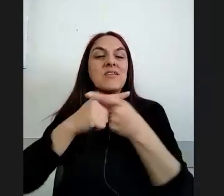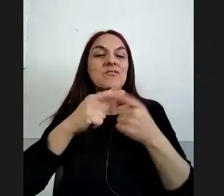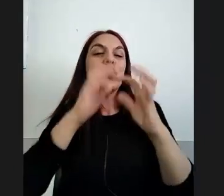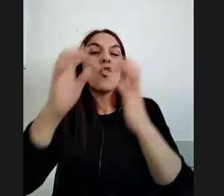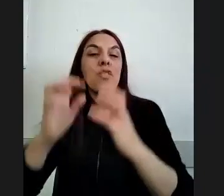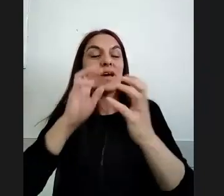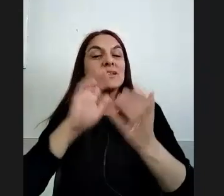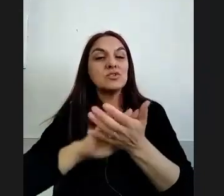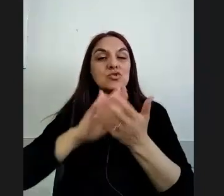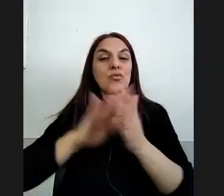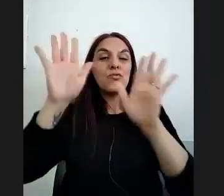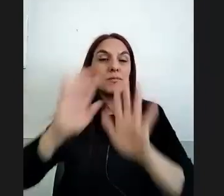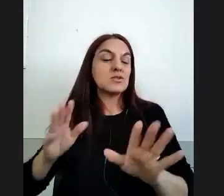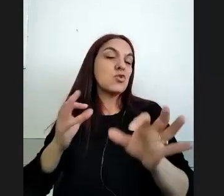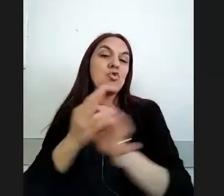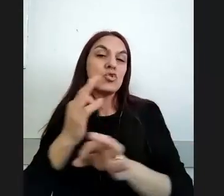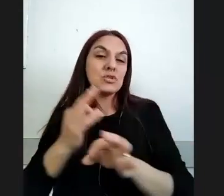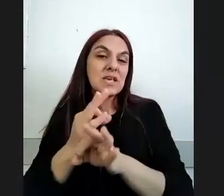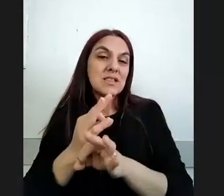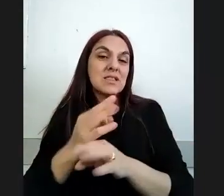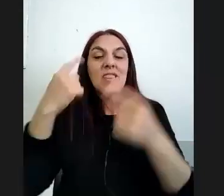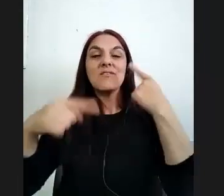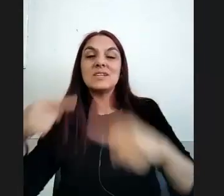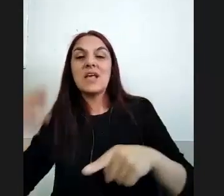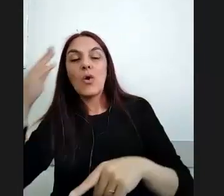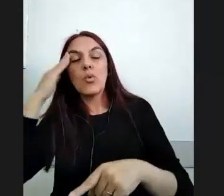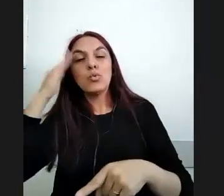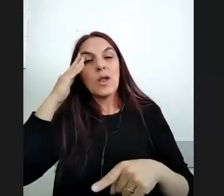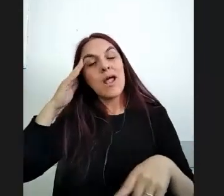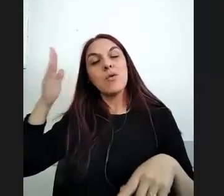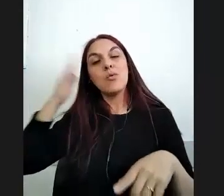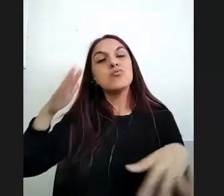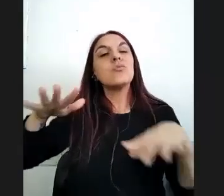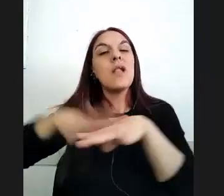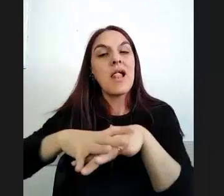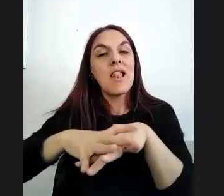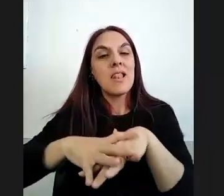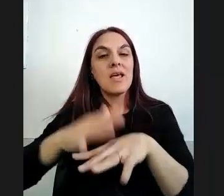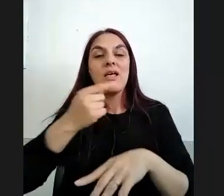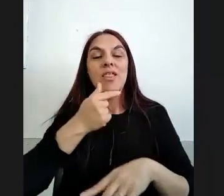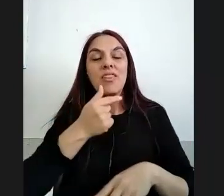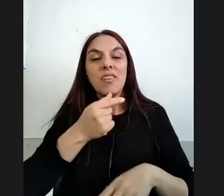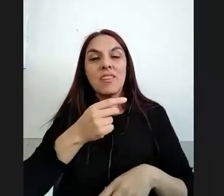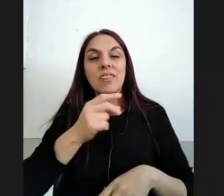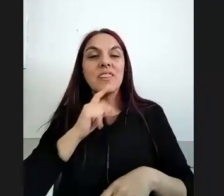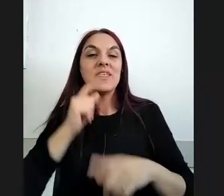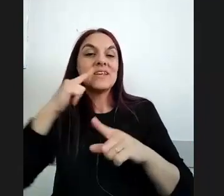de la formación docente en diversidad cultural e interculturalidad que bueno DRIS empezaba a desarrollar y justo bueno se nos acababa el tiempo